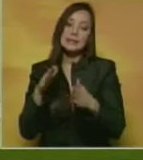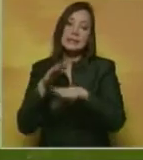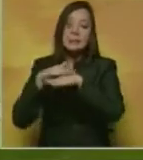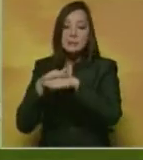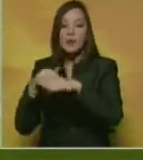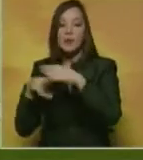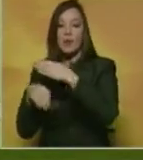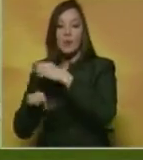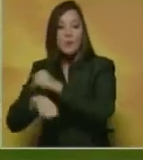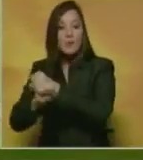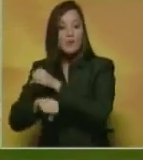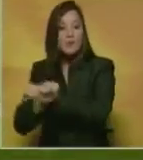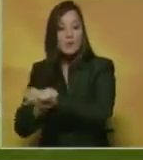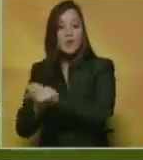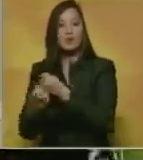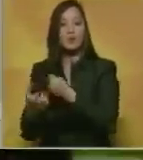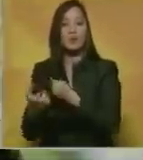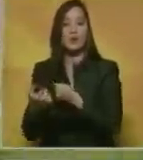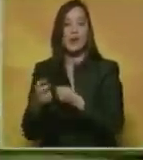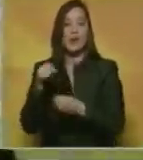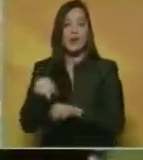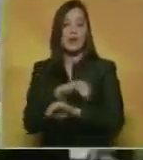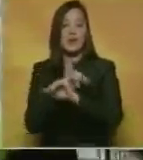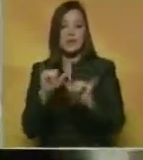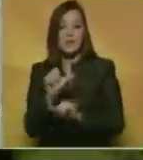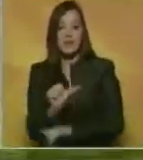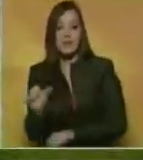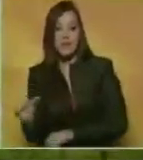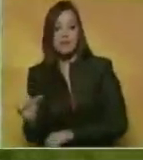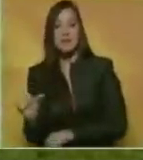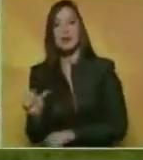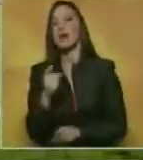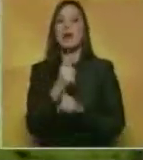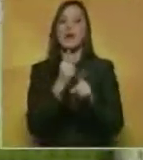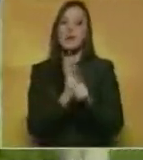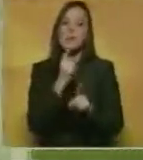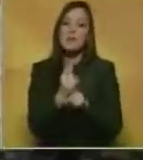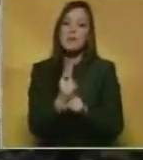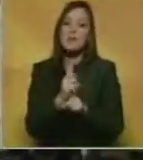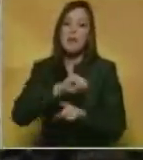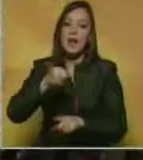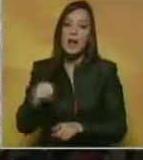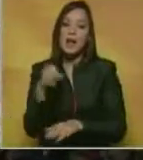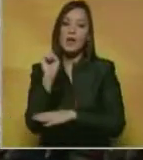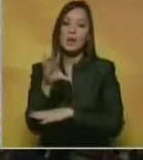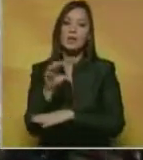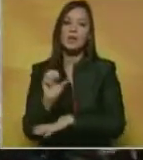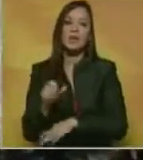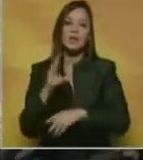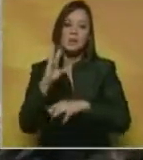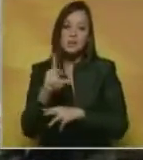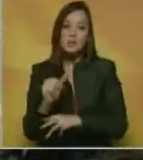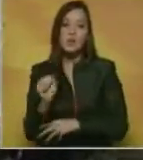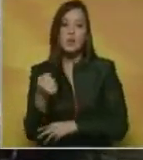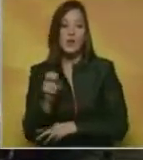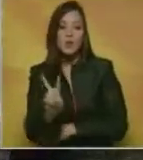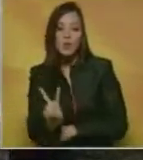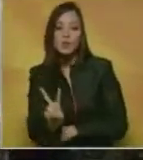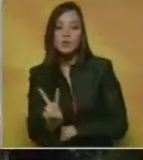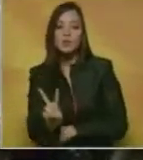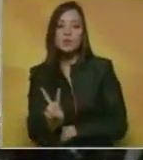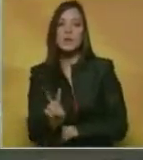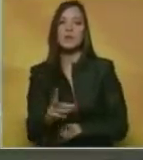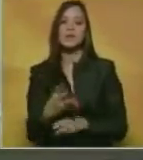de adecuación que se disputa este fin de semana que disputa este fin de semana su jornada número 12 con 10